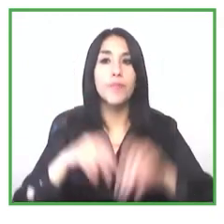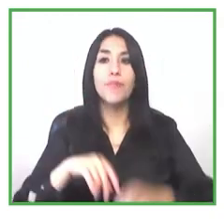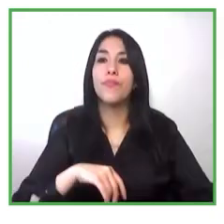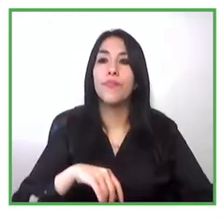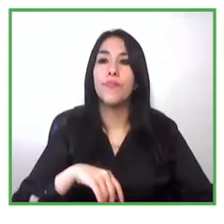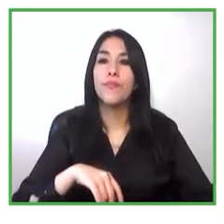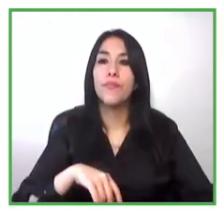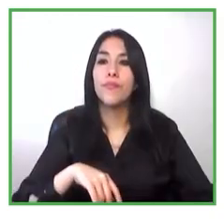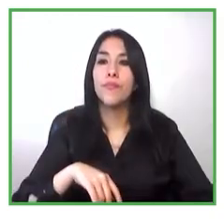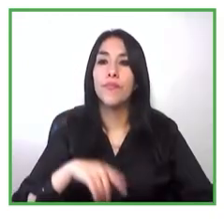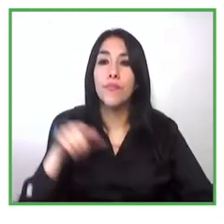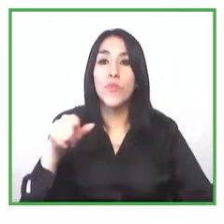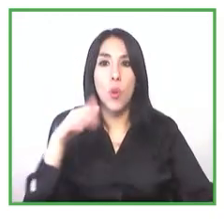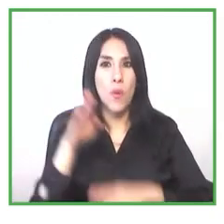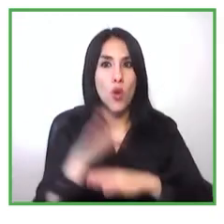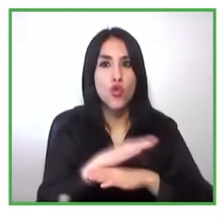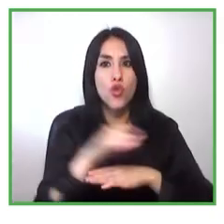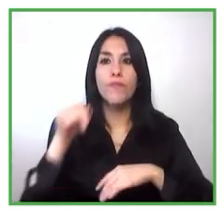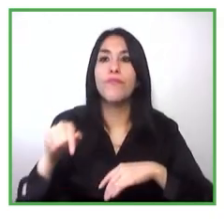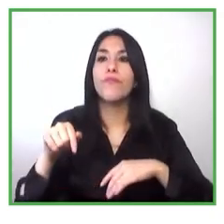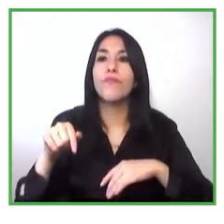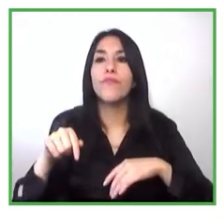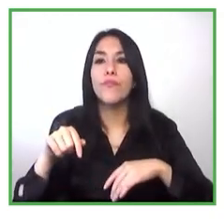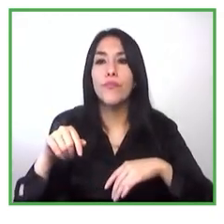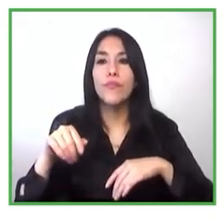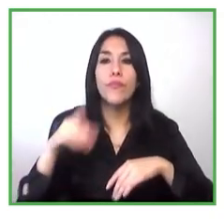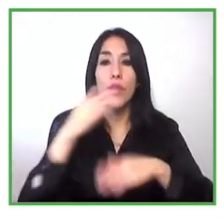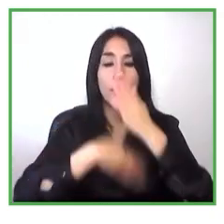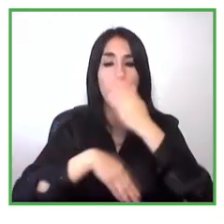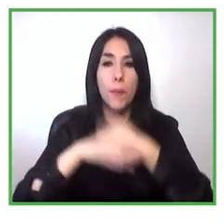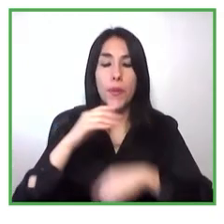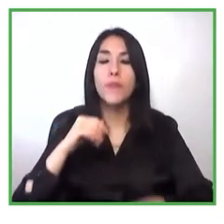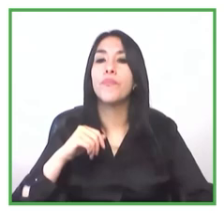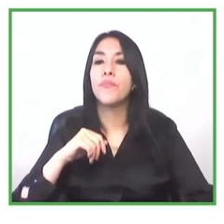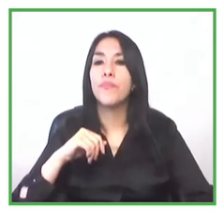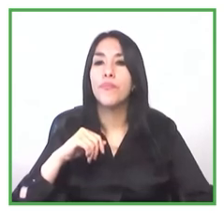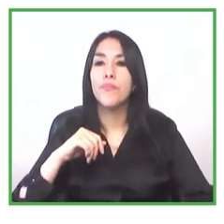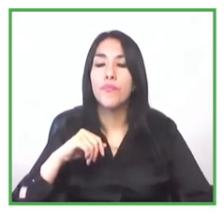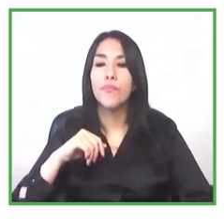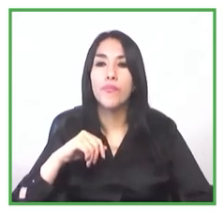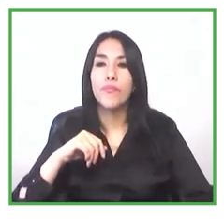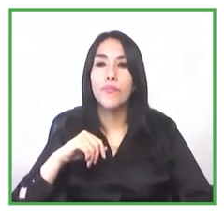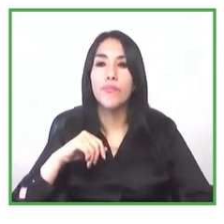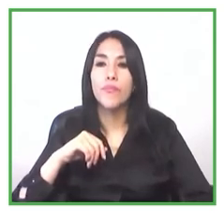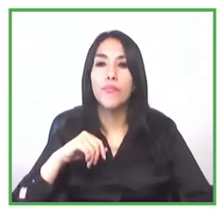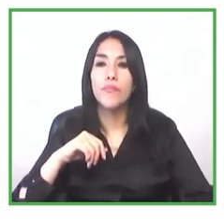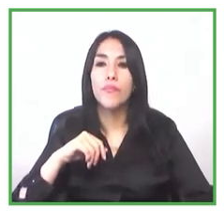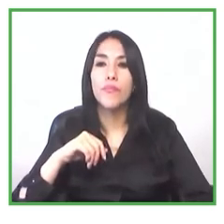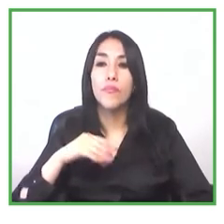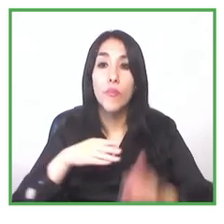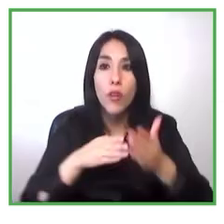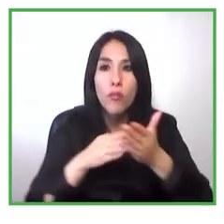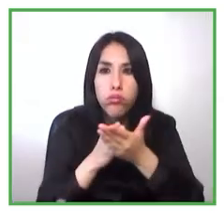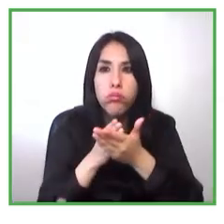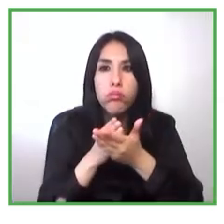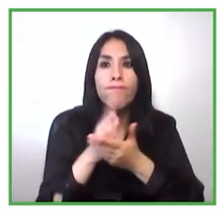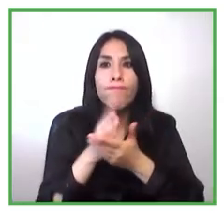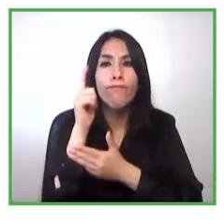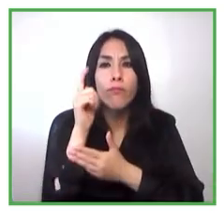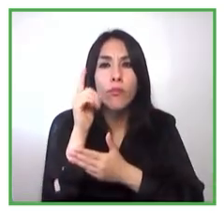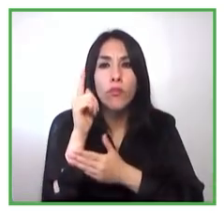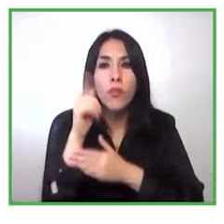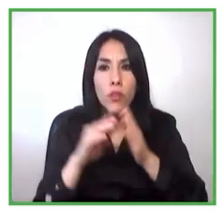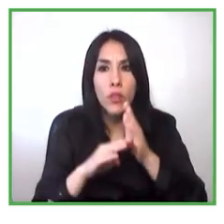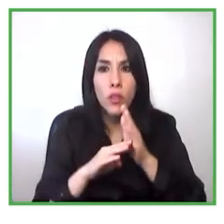de mercado muy interesante al cual se tienen que empezar a desarrollar muchísimos servicios en materia de financiamiento de asistencia técnica